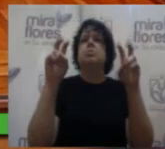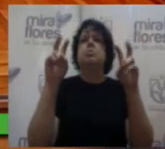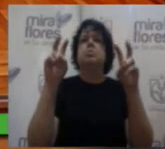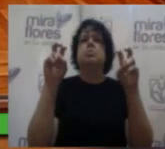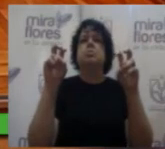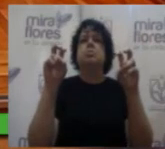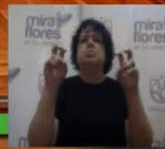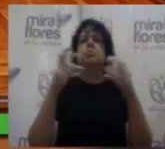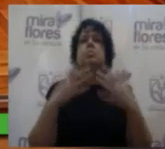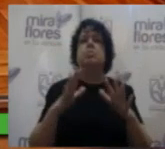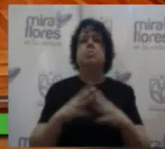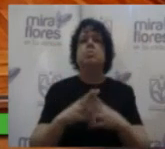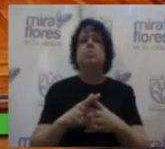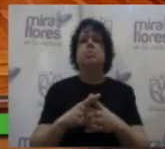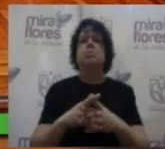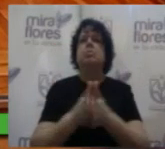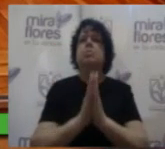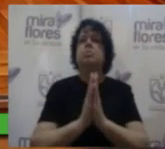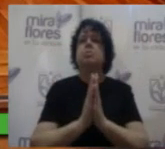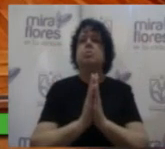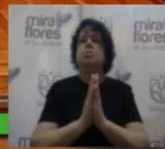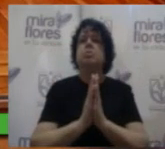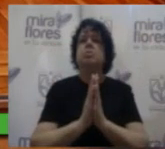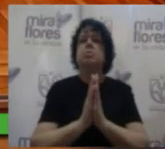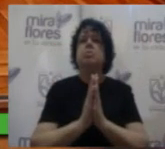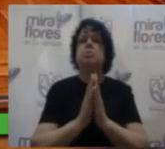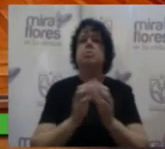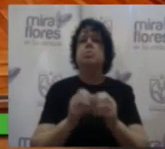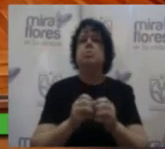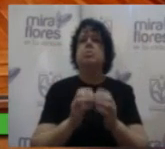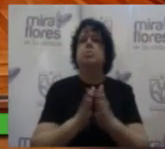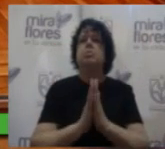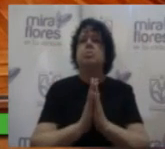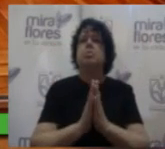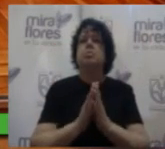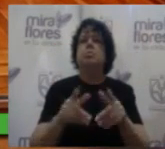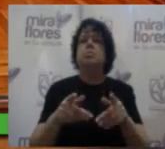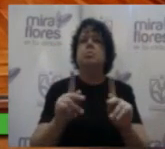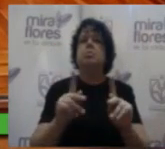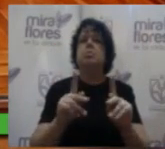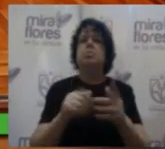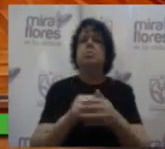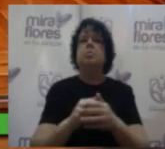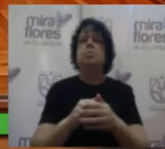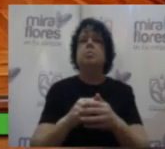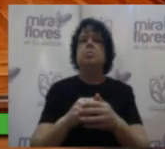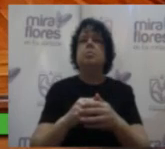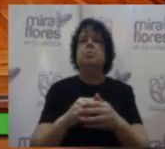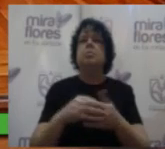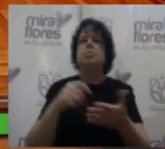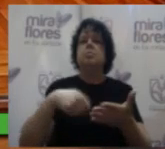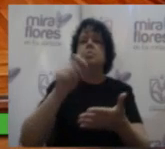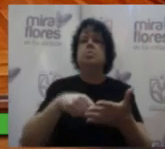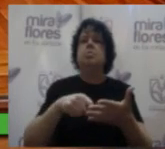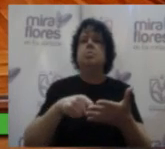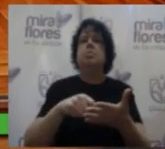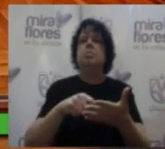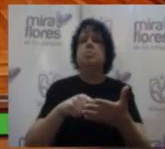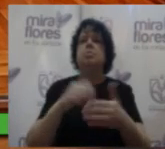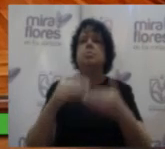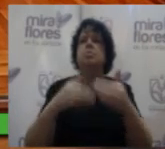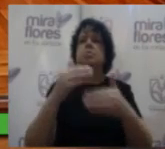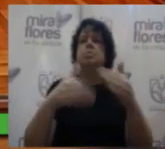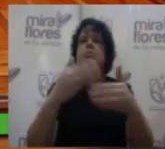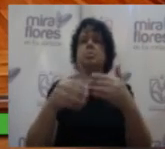vamos a pedirles a los miembros del Consejo que se sirva en exonerar de la aprobación del acta para la ejecución inmediata de los acuerdos tomados esta mañana